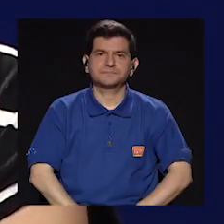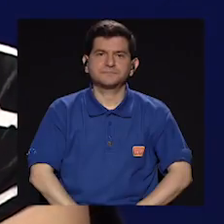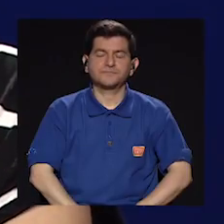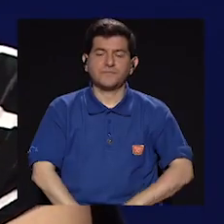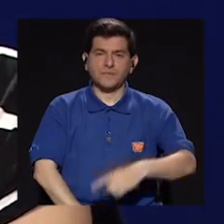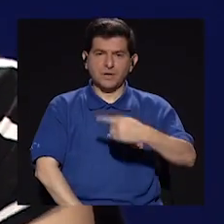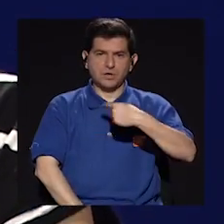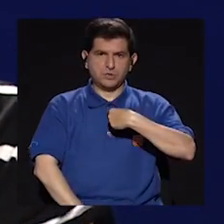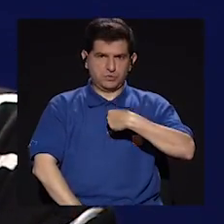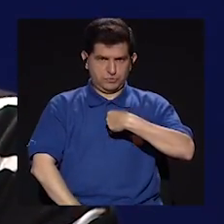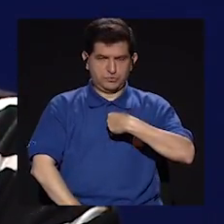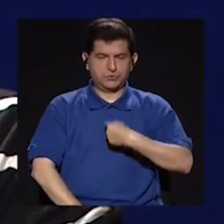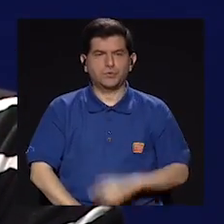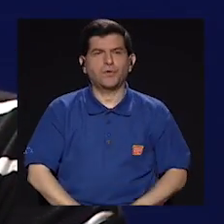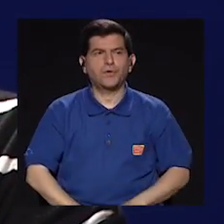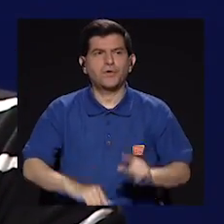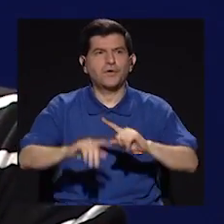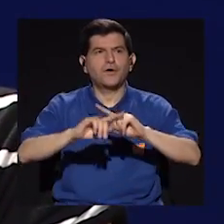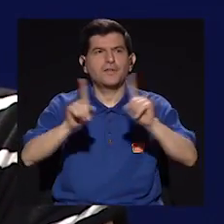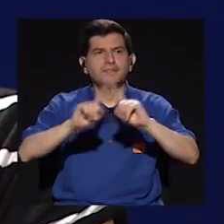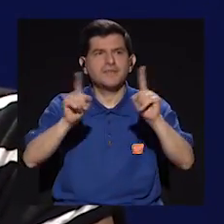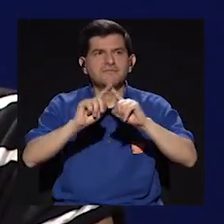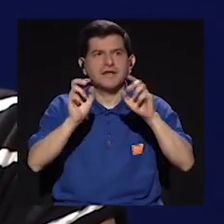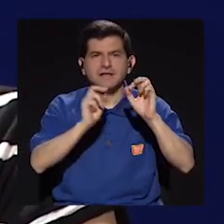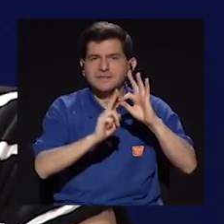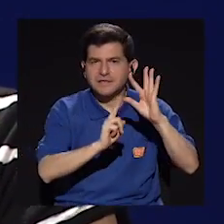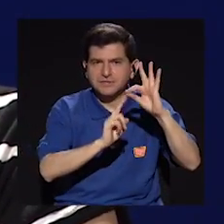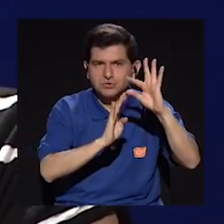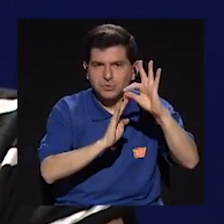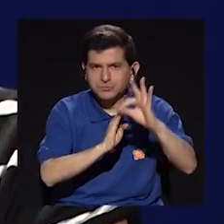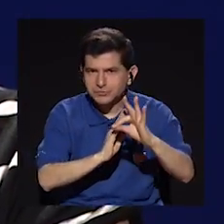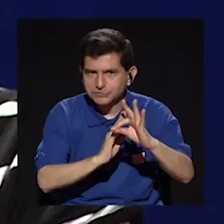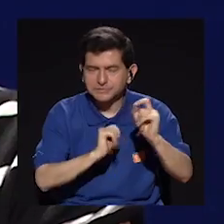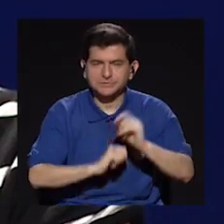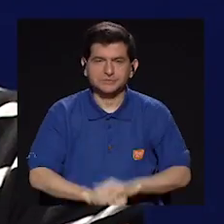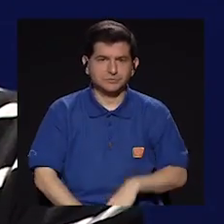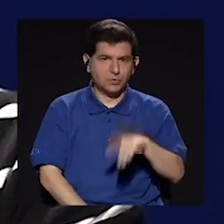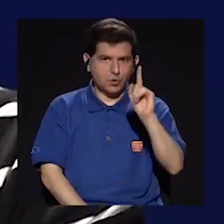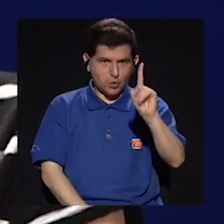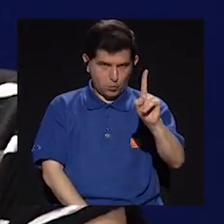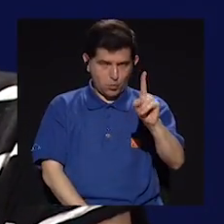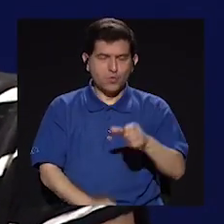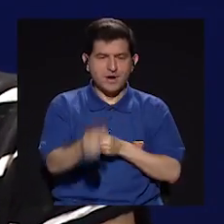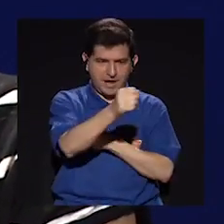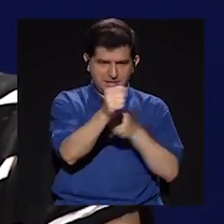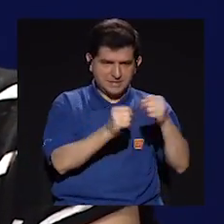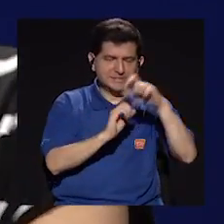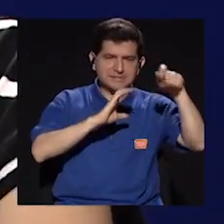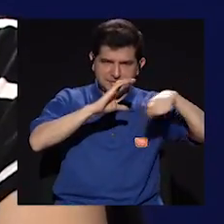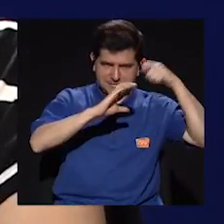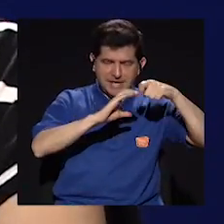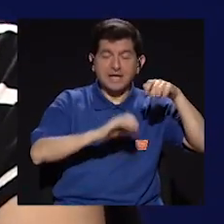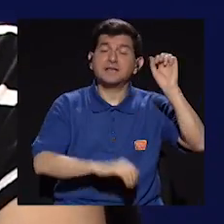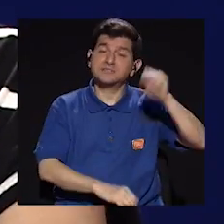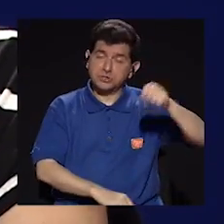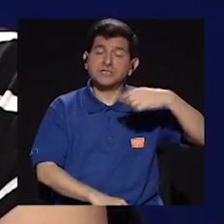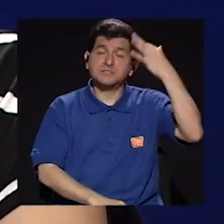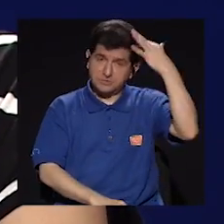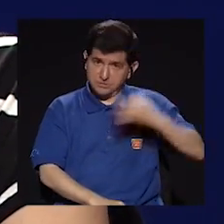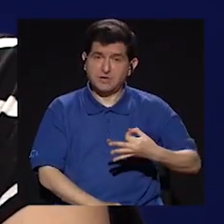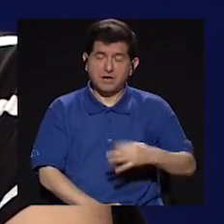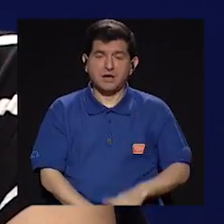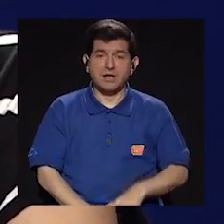Bueno, yo estoy como apuntando a varios posibles canales. Una es las salas de cine, que sí,